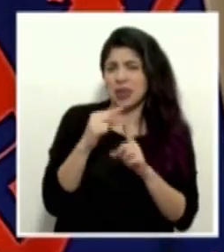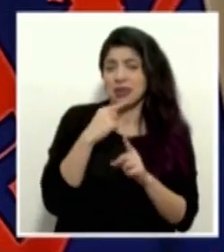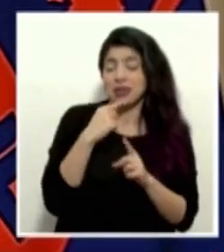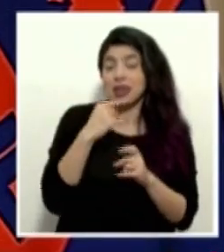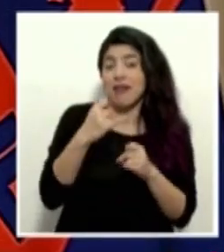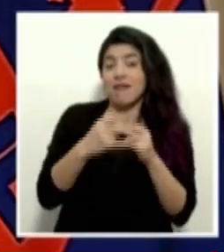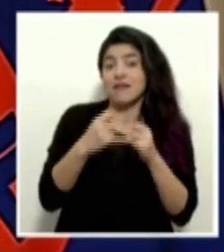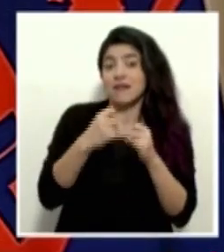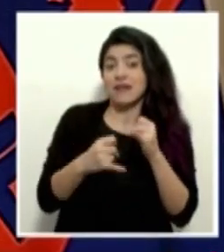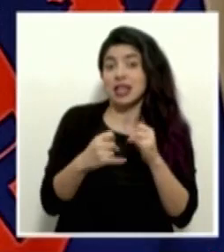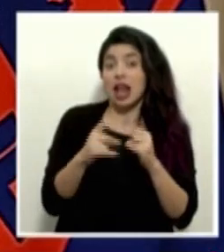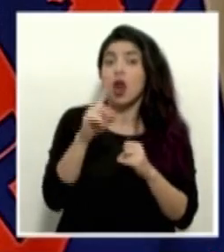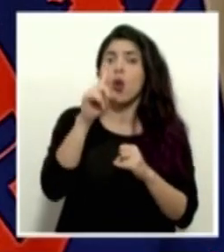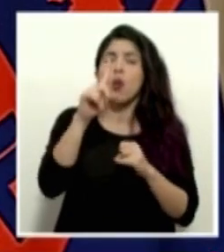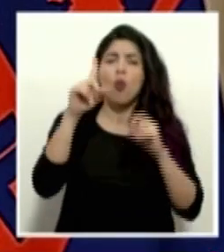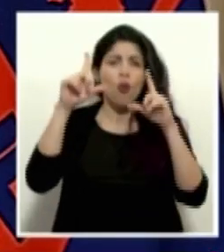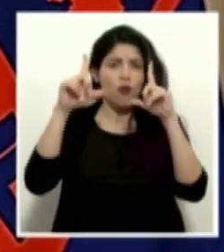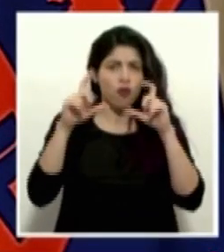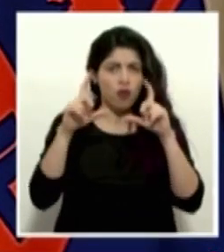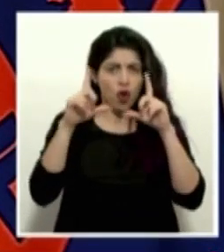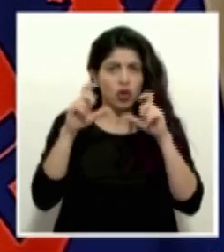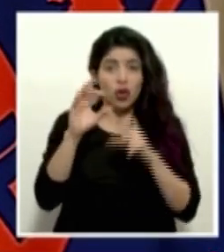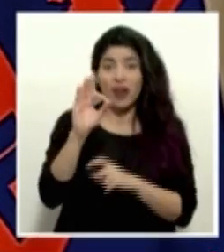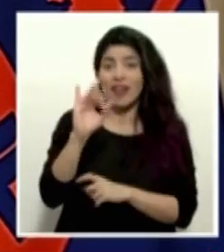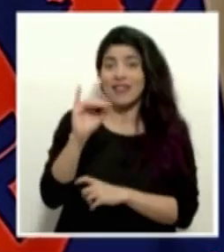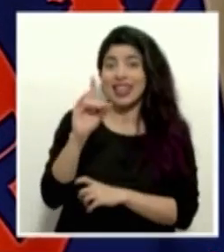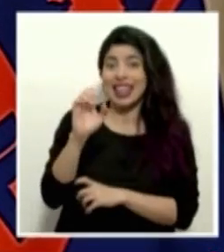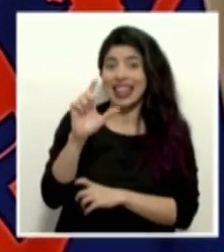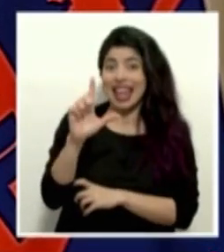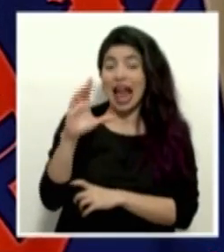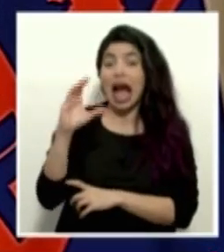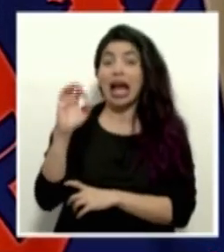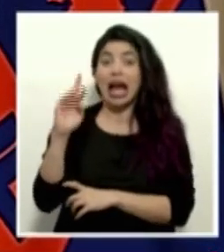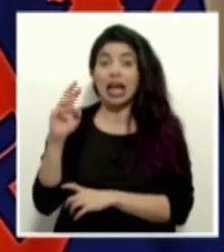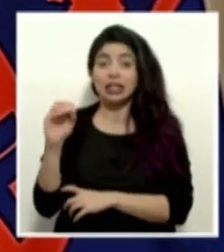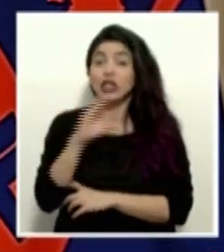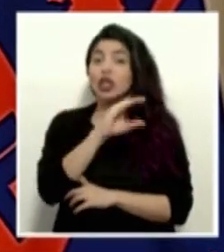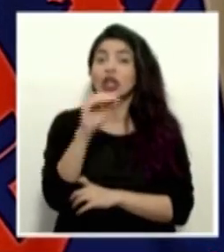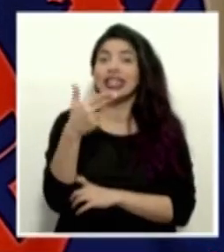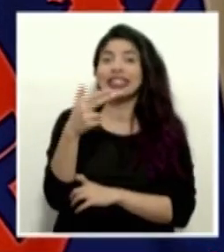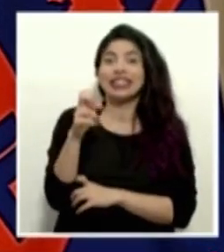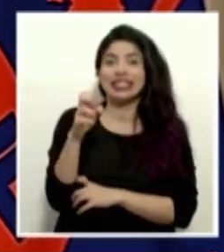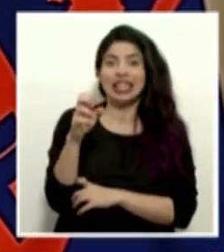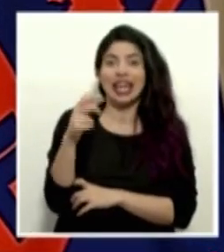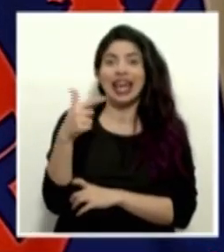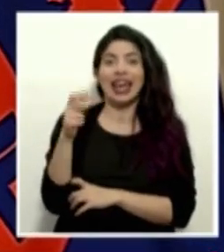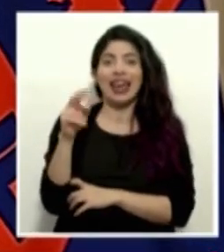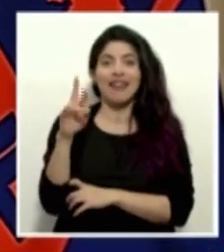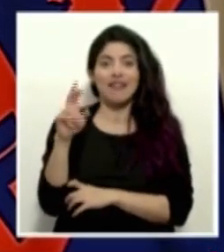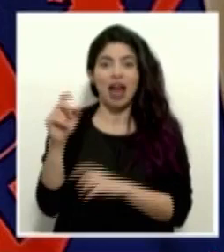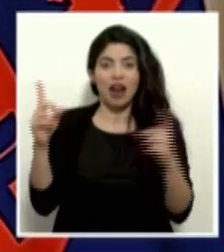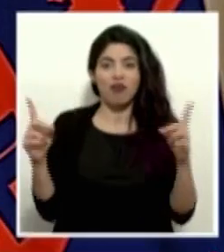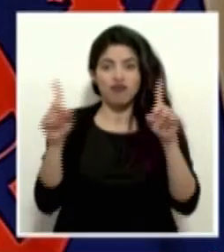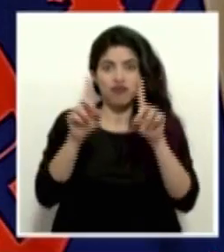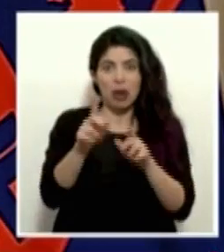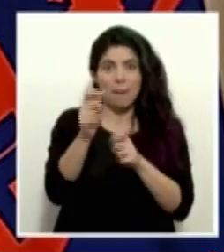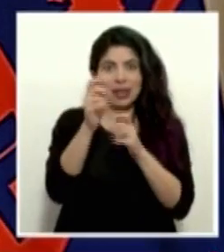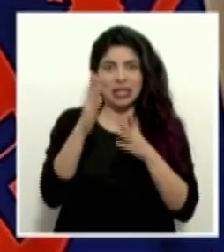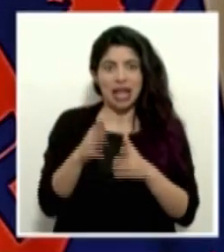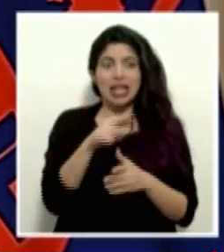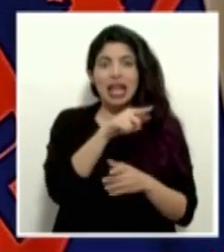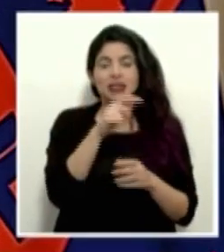termina con una foto de Fidel Castro y el Che Guevara pescando. Es un video